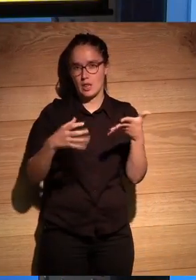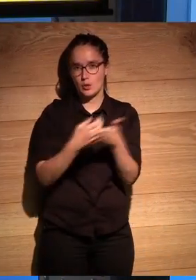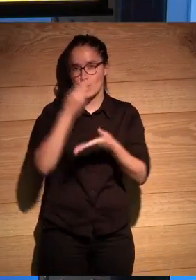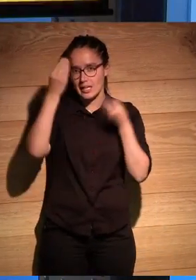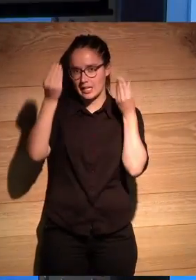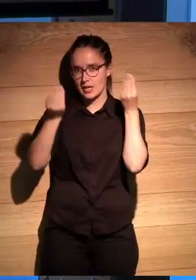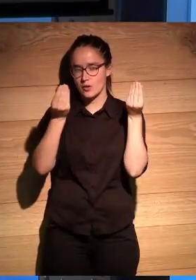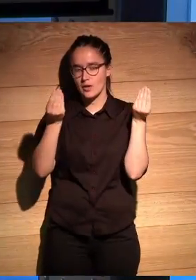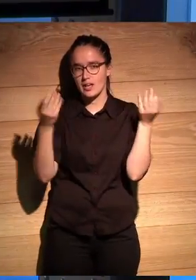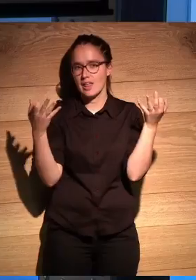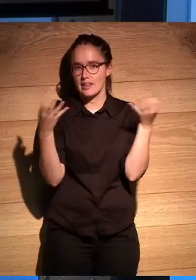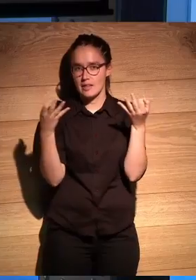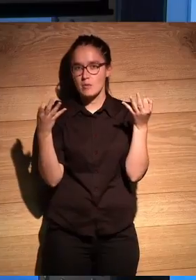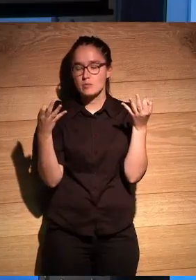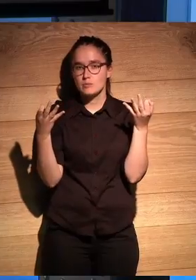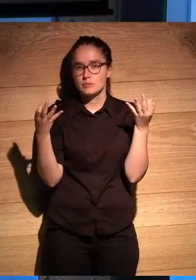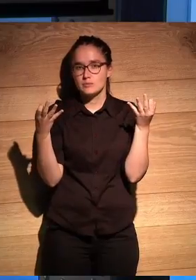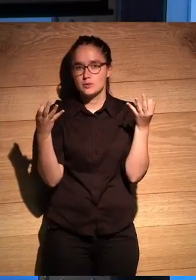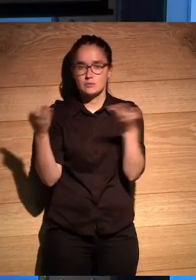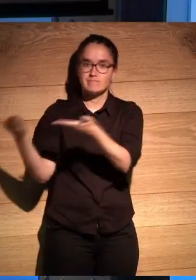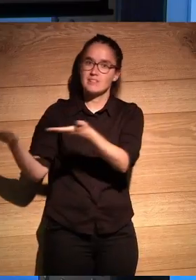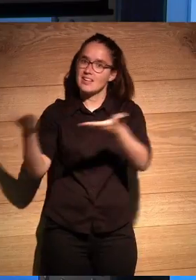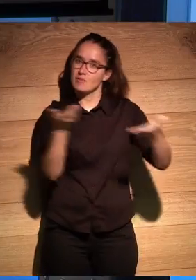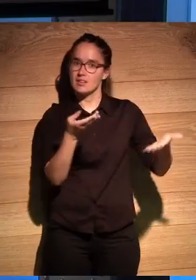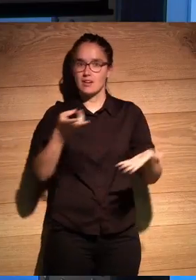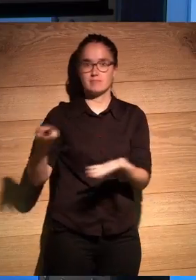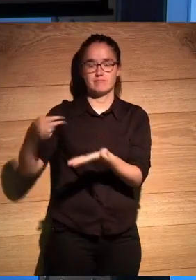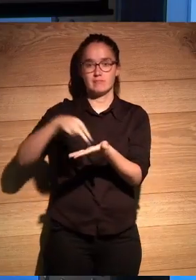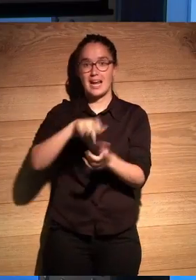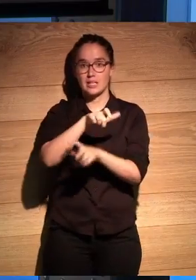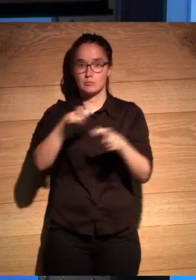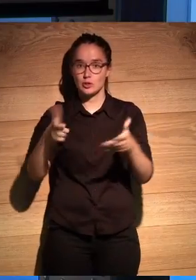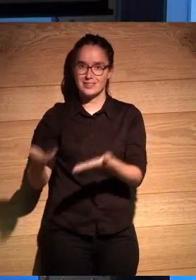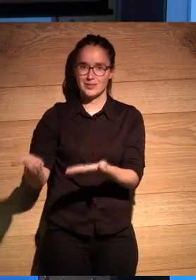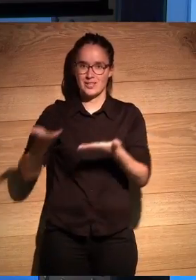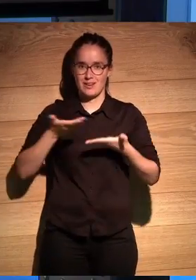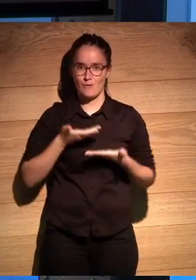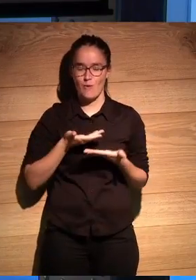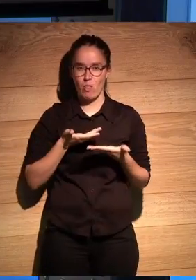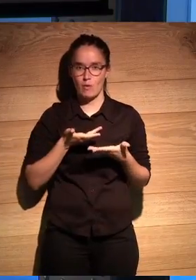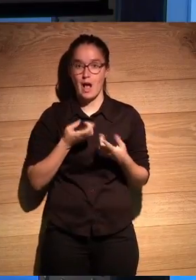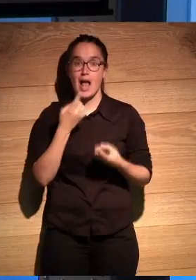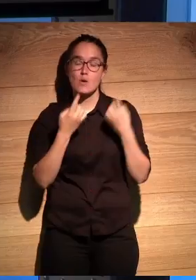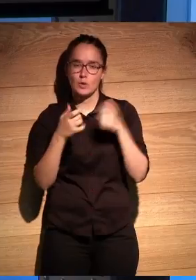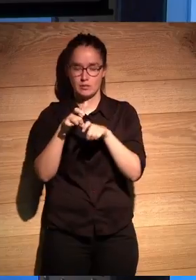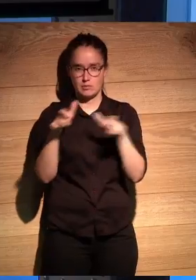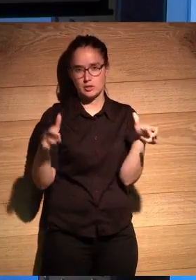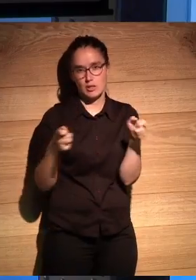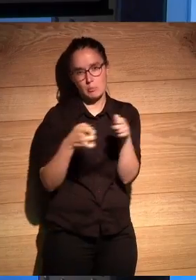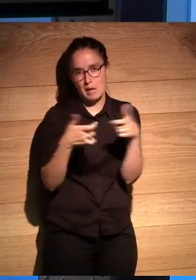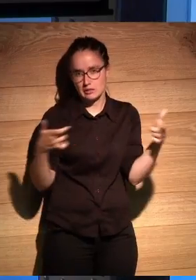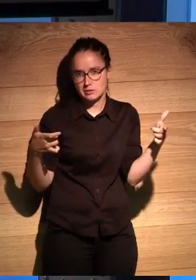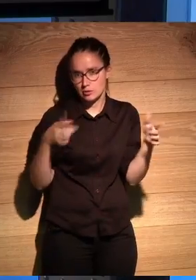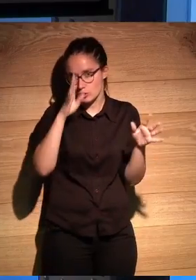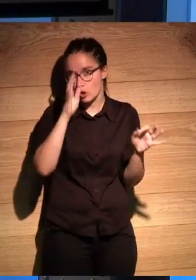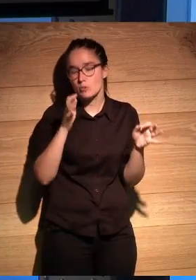creo que deberíamos invitar a que subieran con nosotros a las personas que nos han ayudado, parte de las personas, hay más,